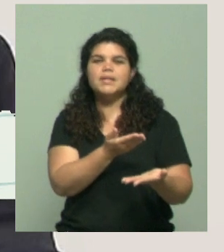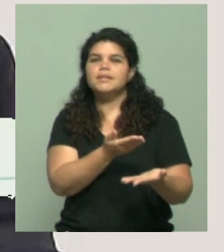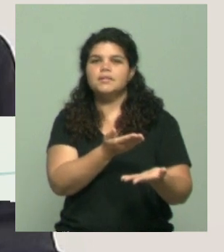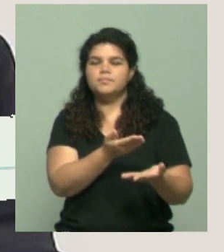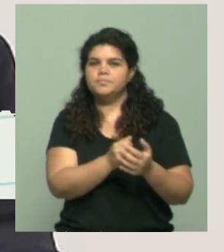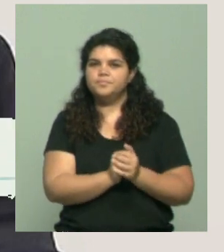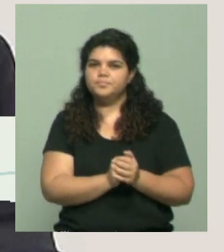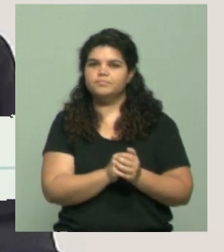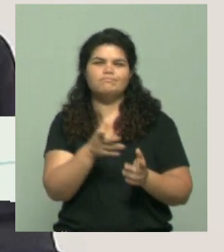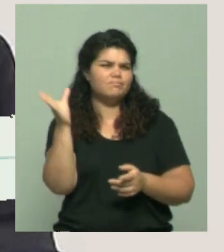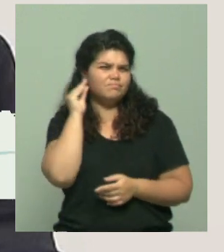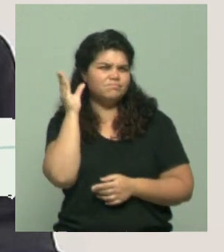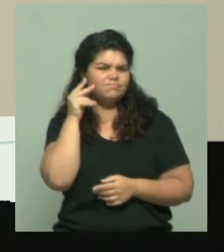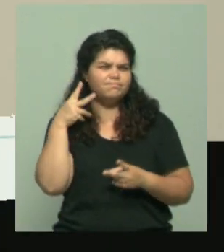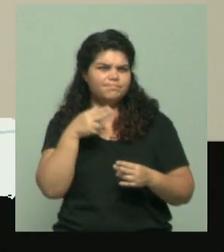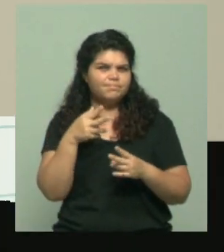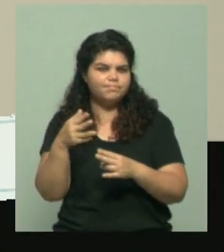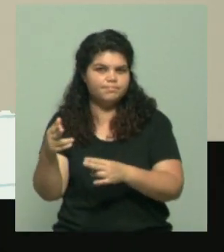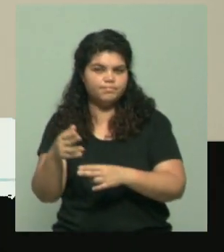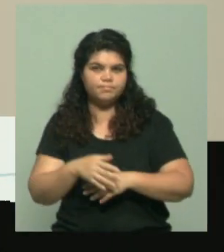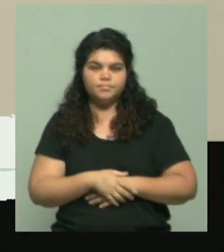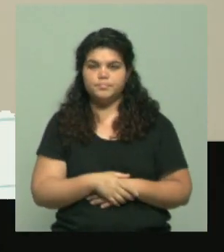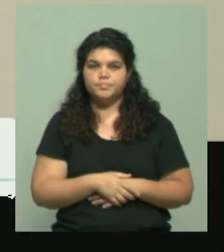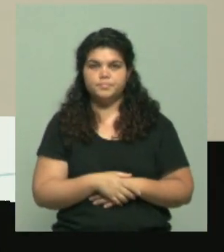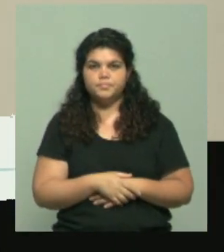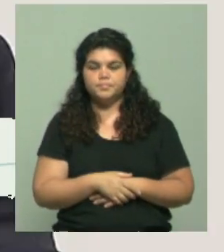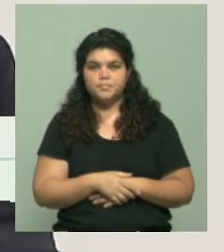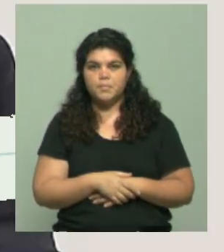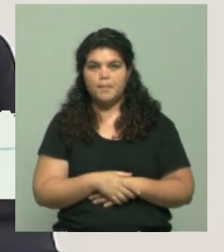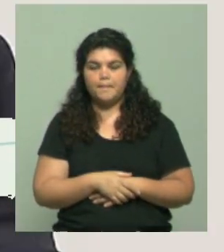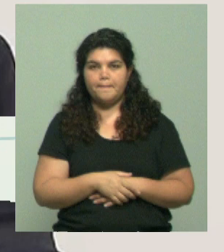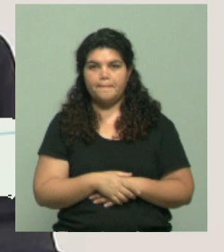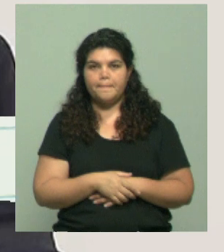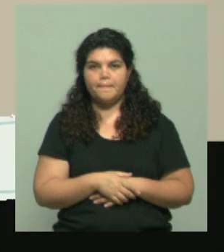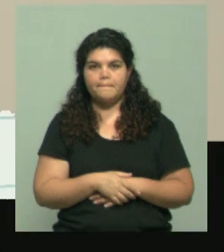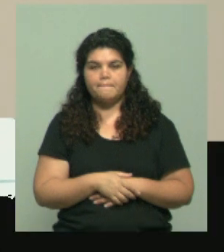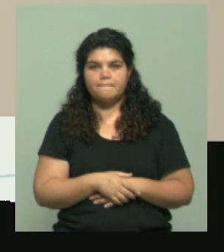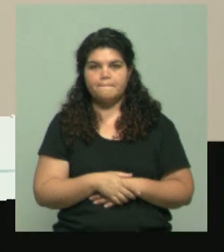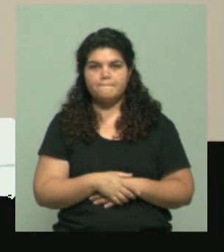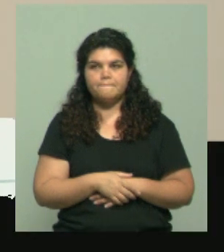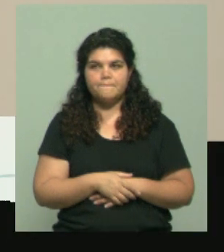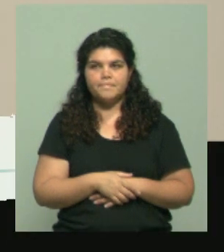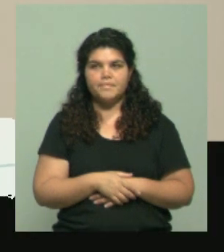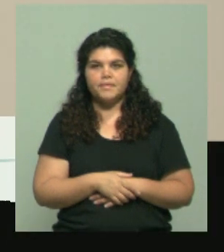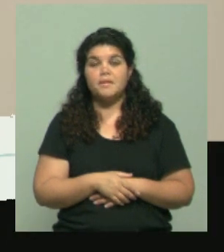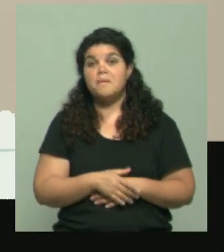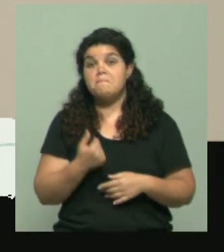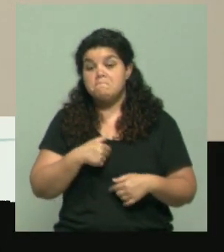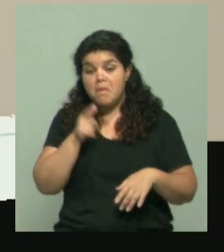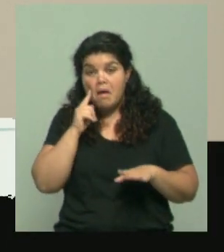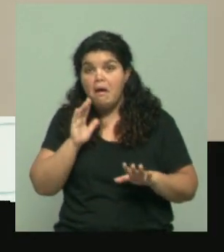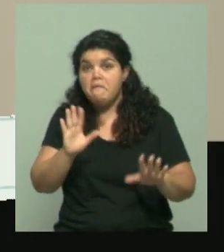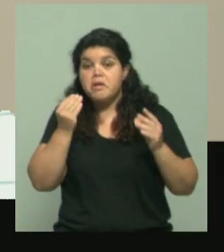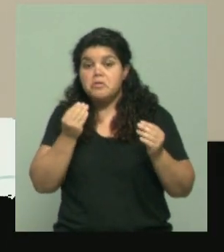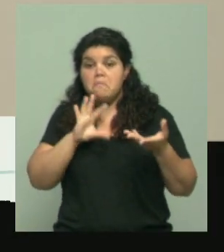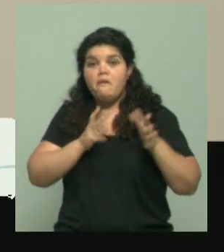a la hora de demostrarse leales. Bueno, hay que ver si eso le permite poder potenciar el rol como canciller. Yo desde